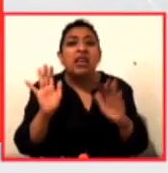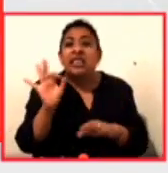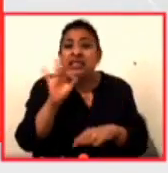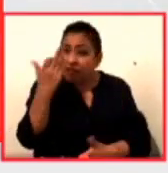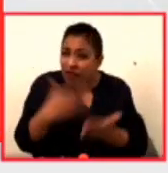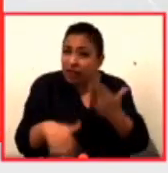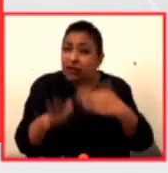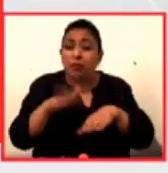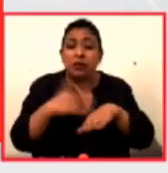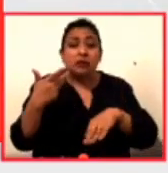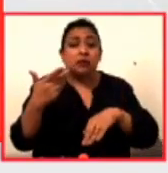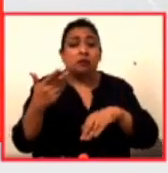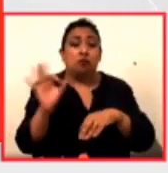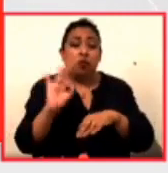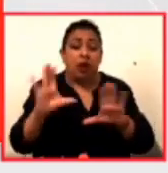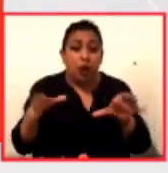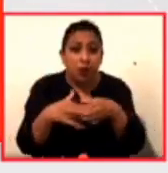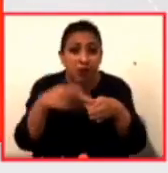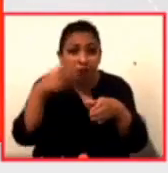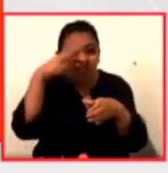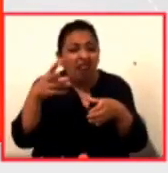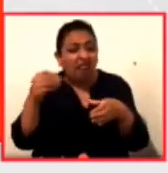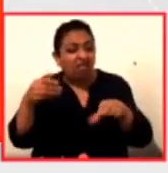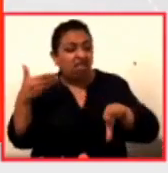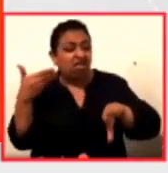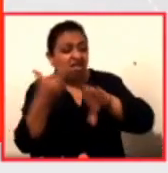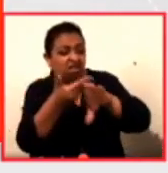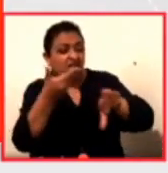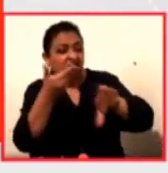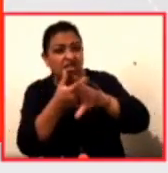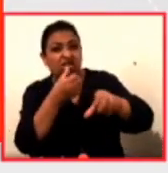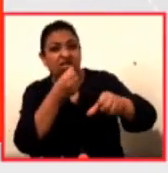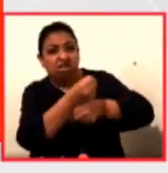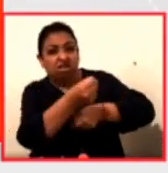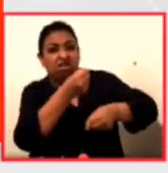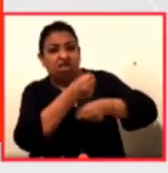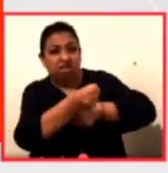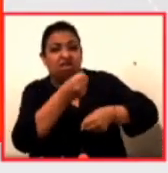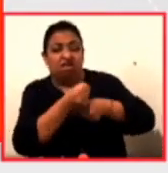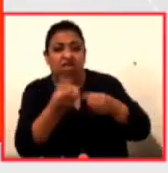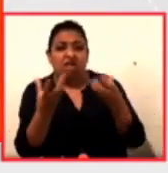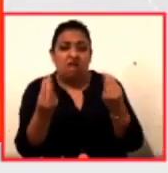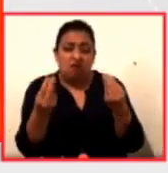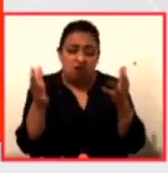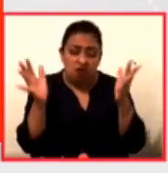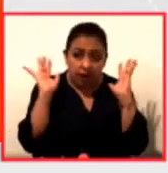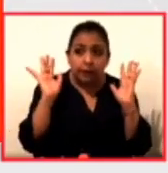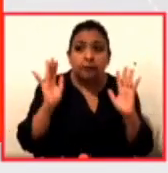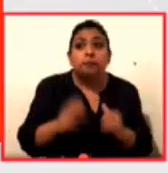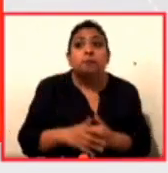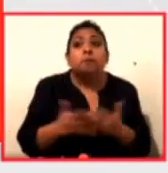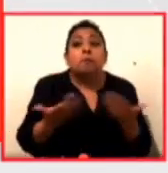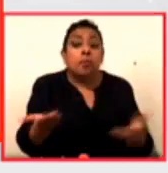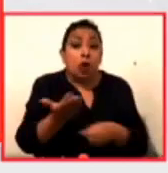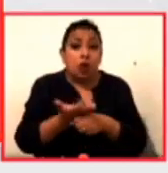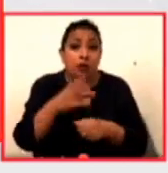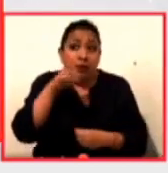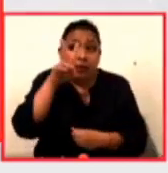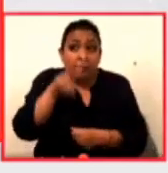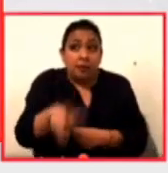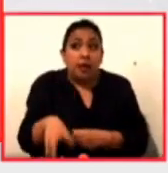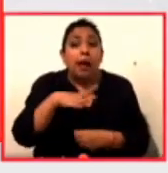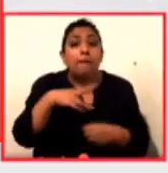comunidad mexicana ha sido violentada constantemente. En fin, de modo que estamos realmente ante un